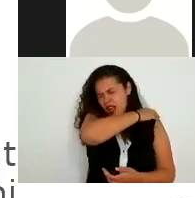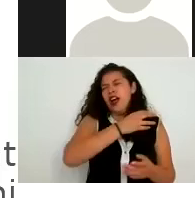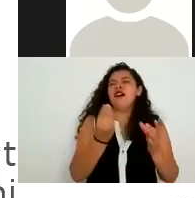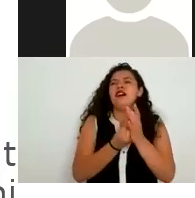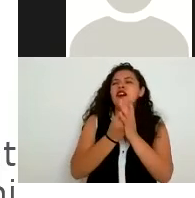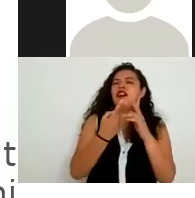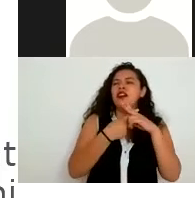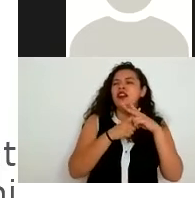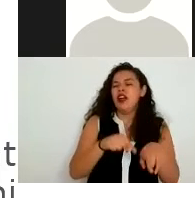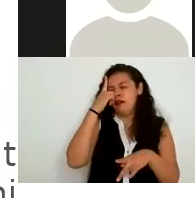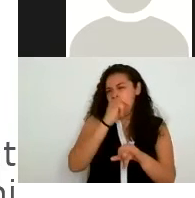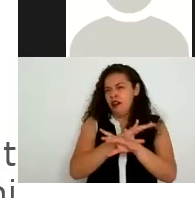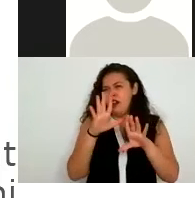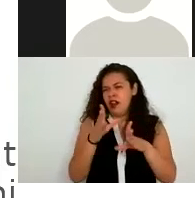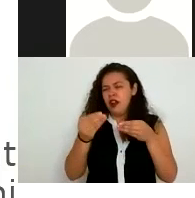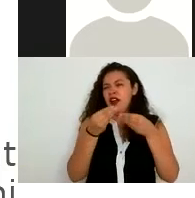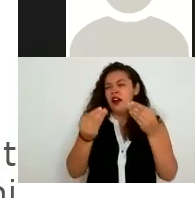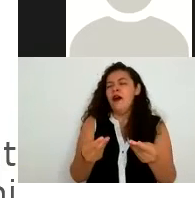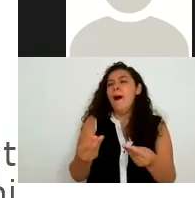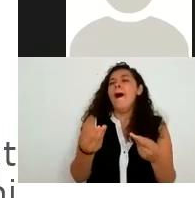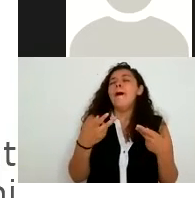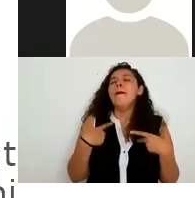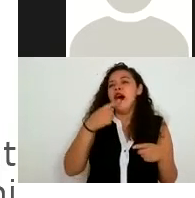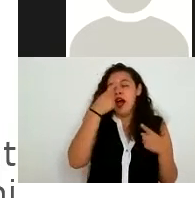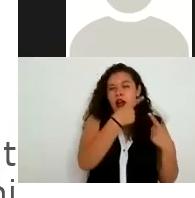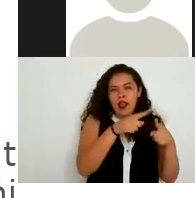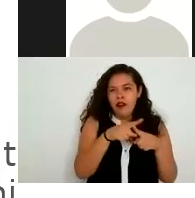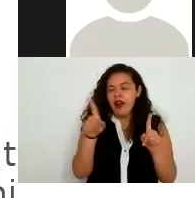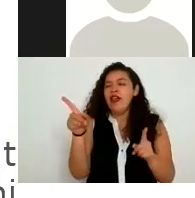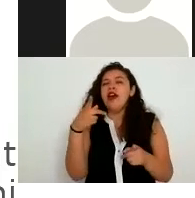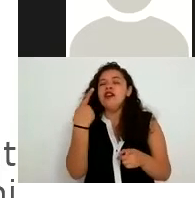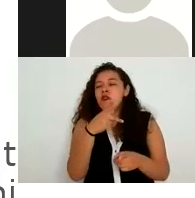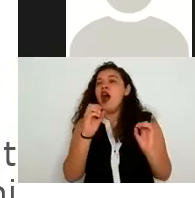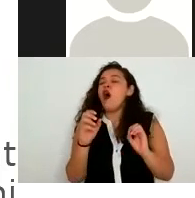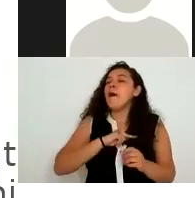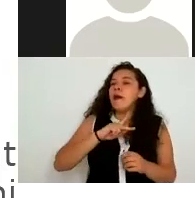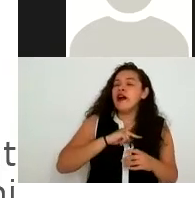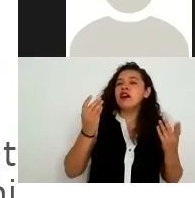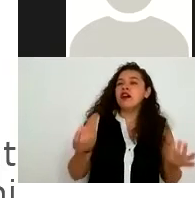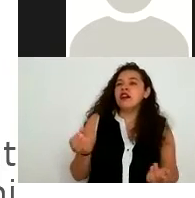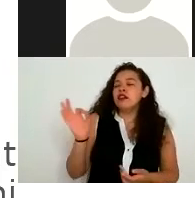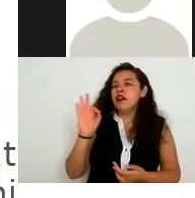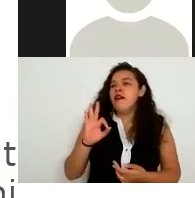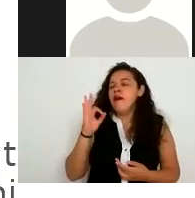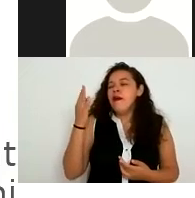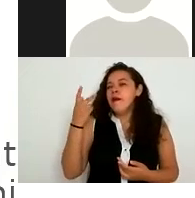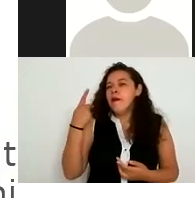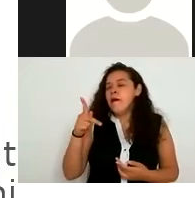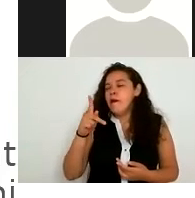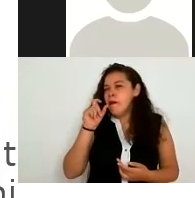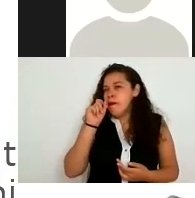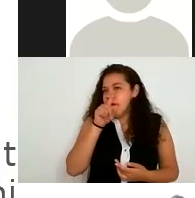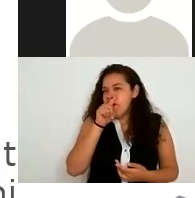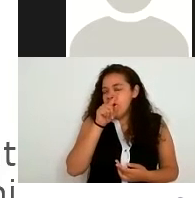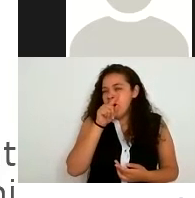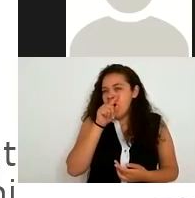proporcionados para fines distintos y propios lejos o además de utilizarlo también para el